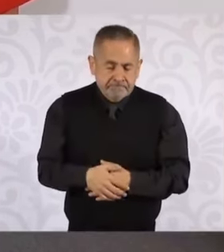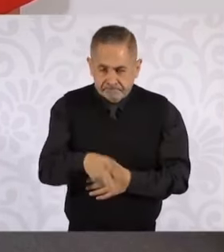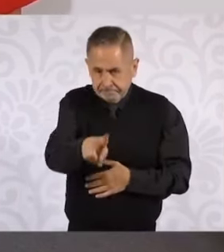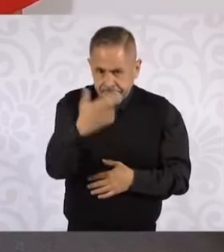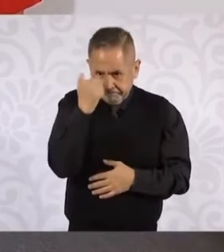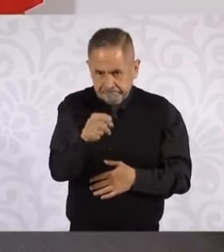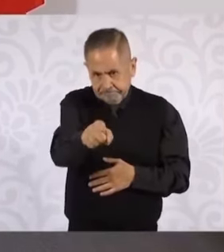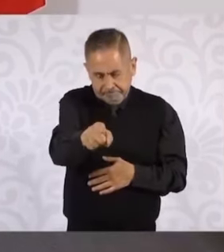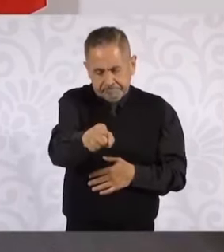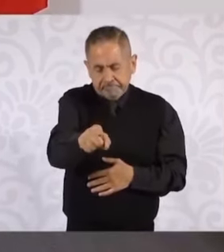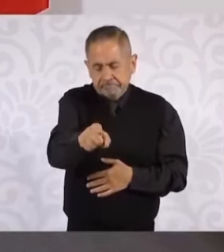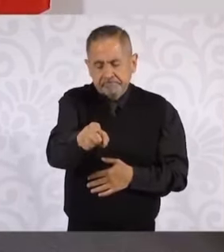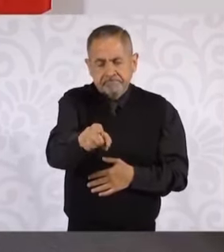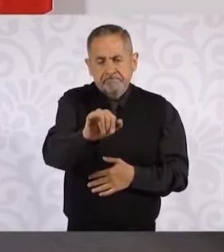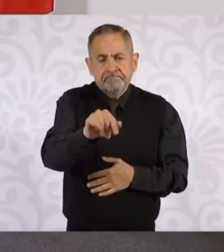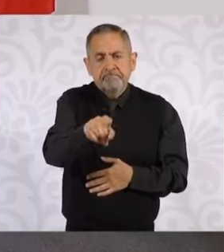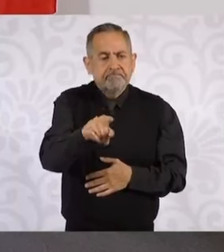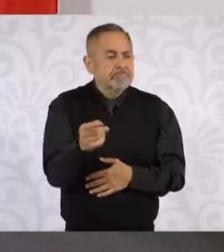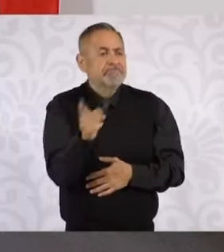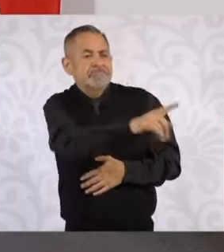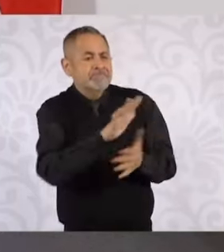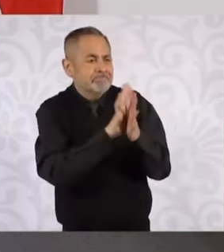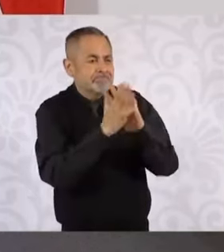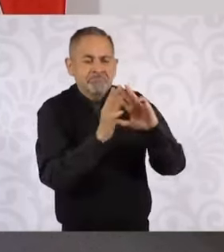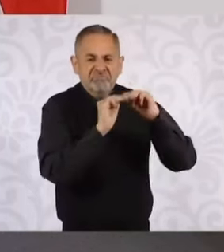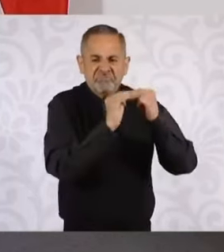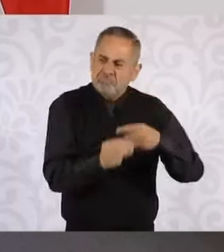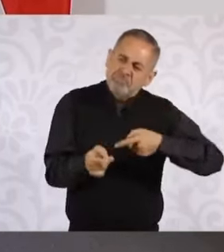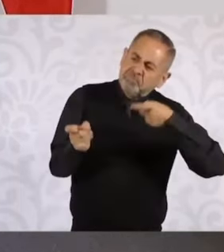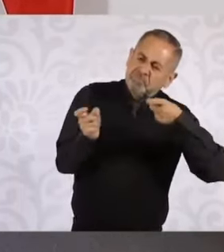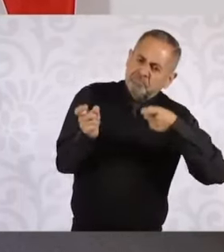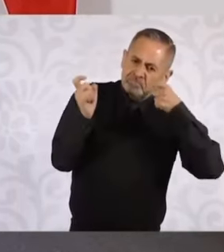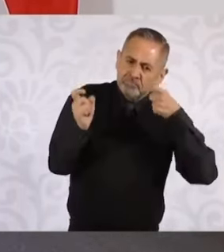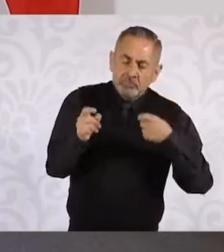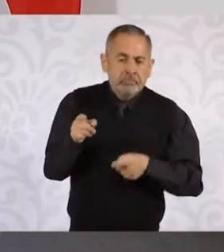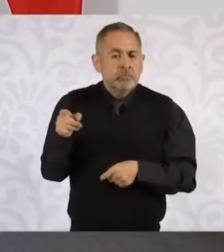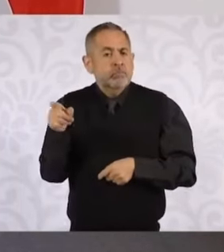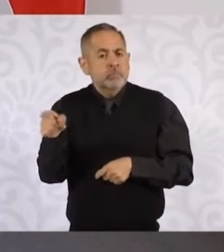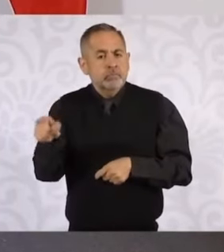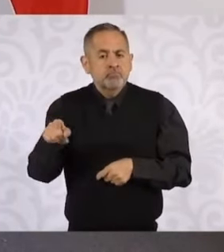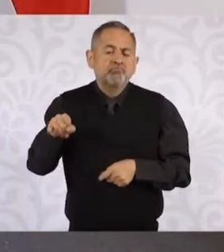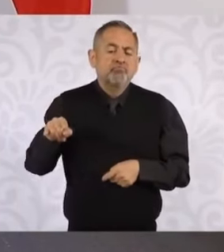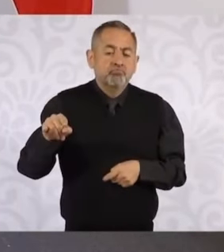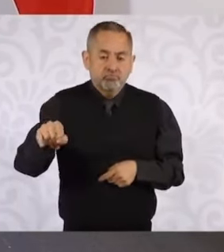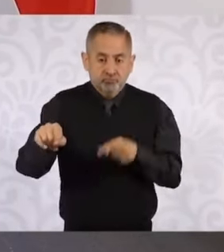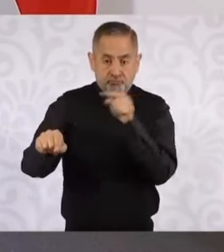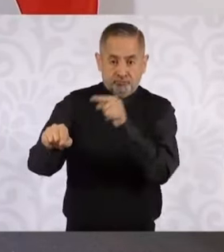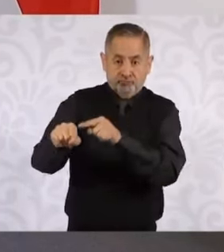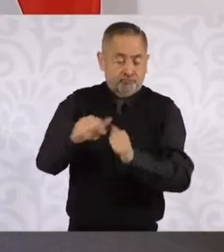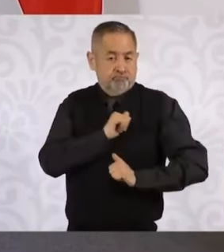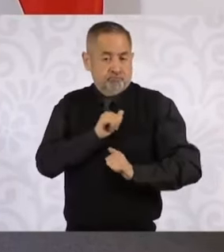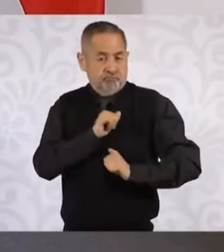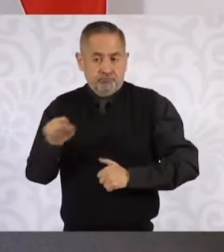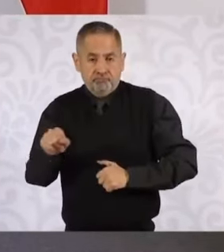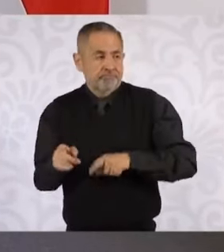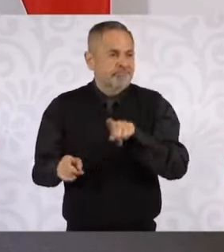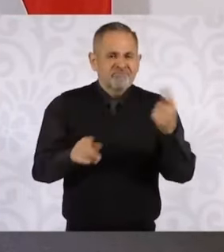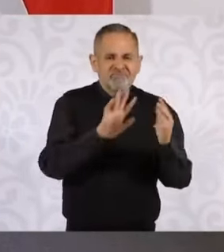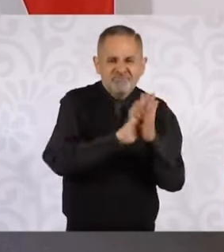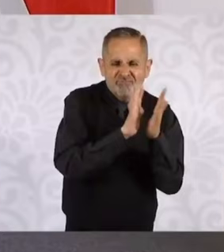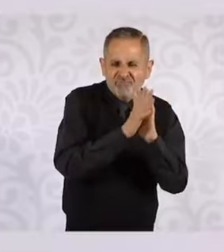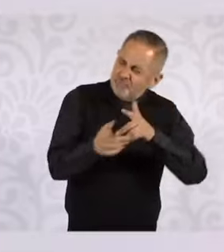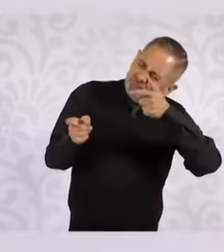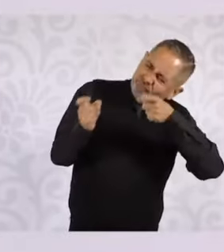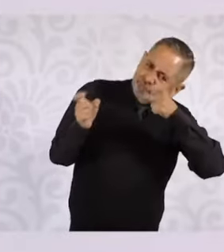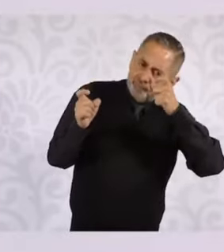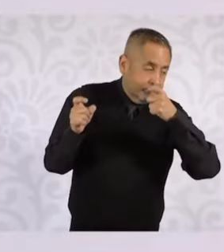con delincuentes que disparan a una camioneta del ejército. En los